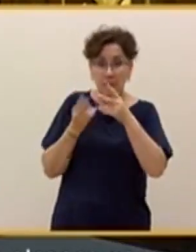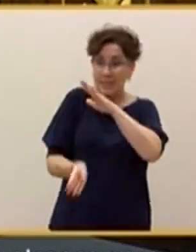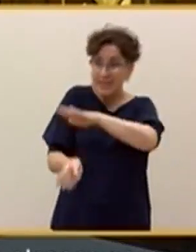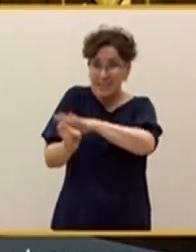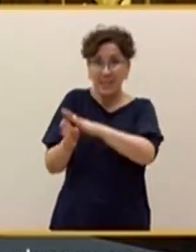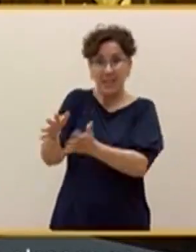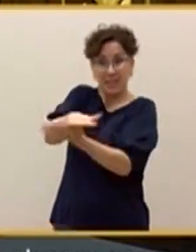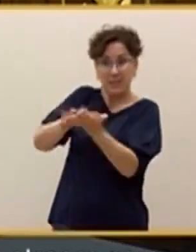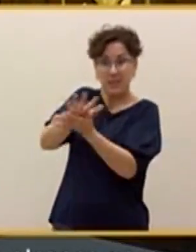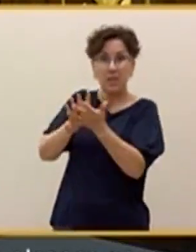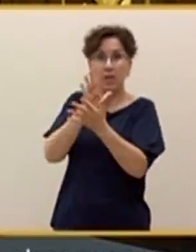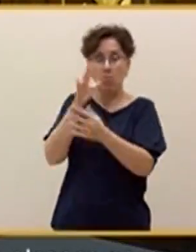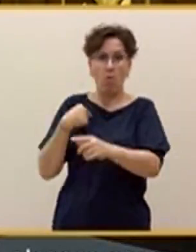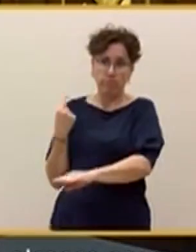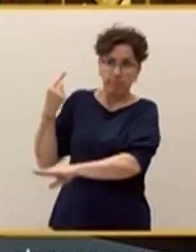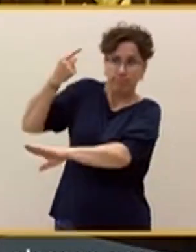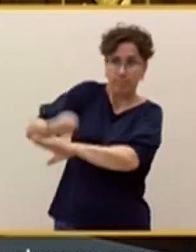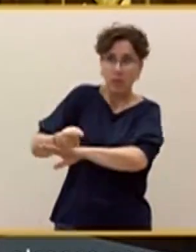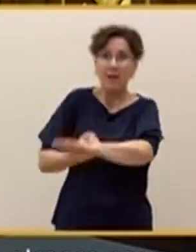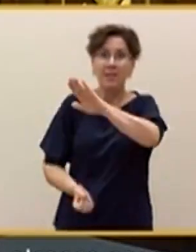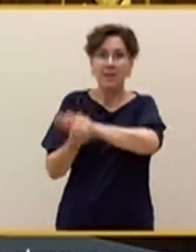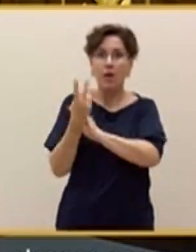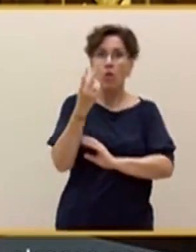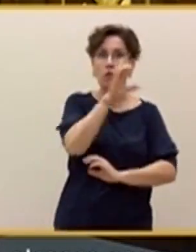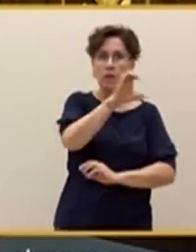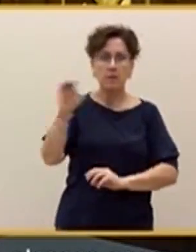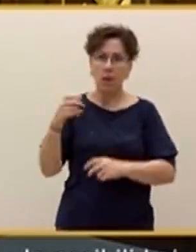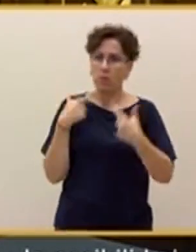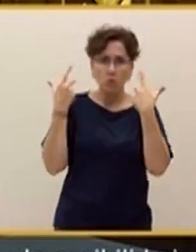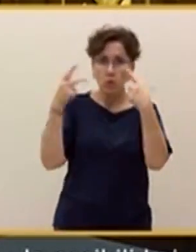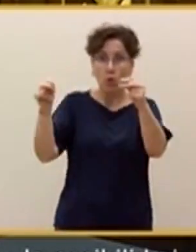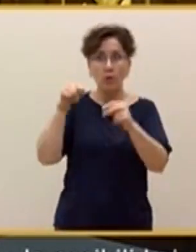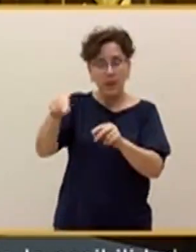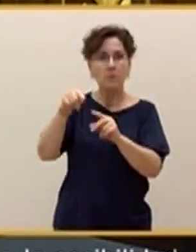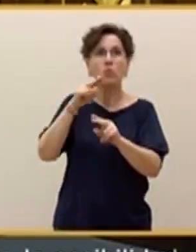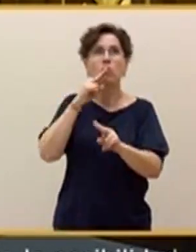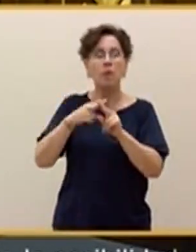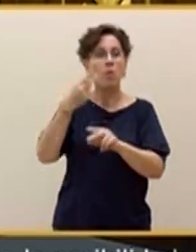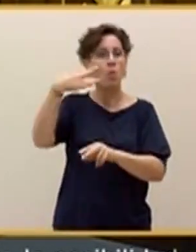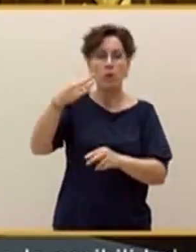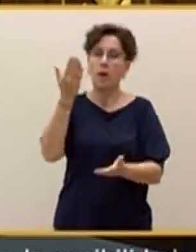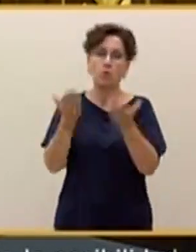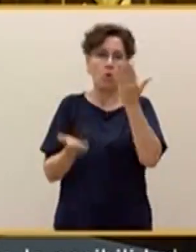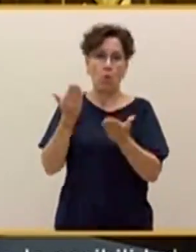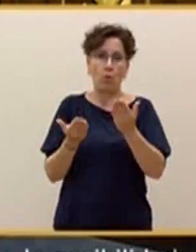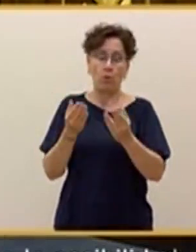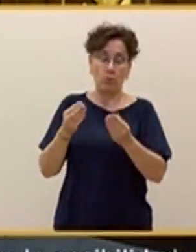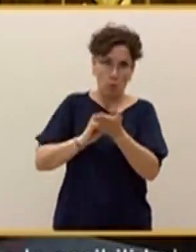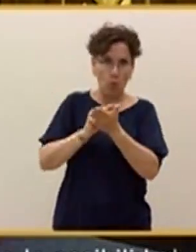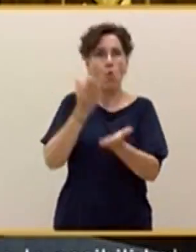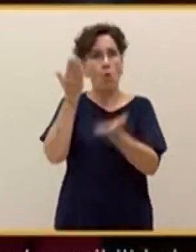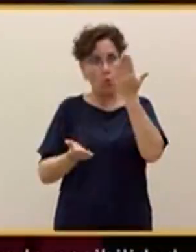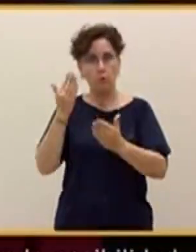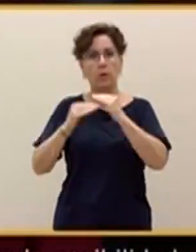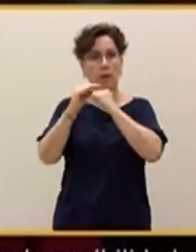por la fuerza la posibilidad de los dos estados, que es la única solución justa y sostenible a este terrible conflicto.